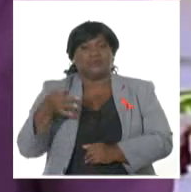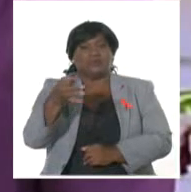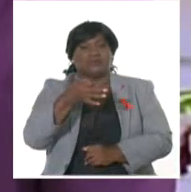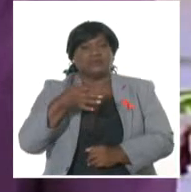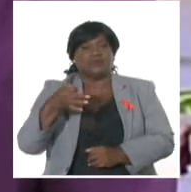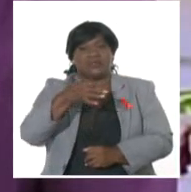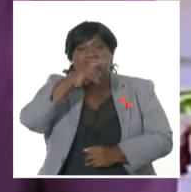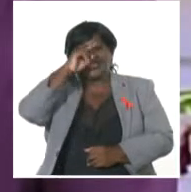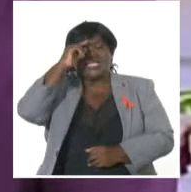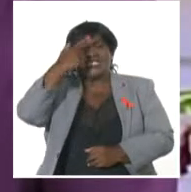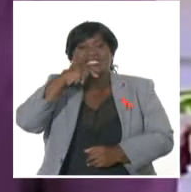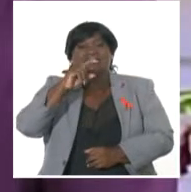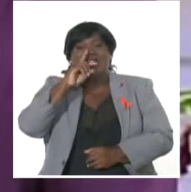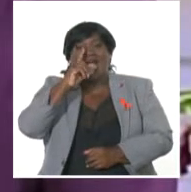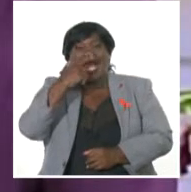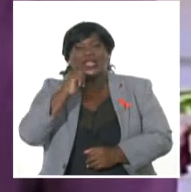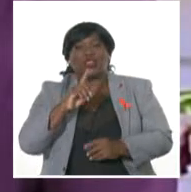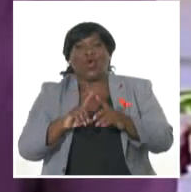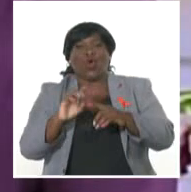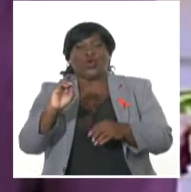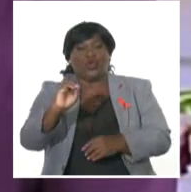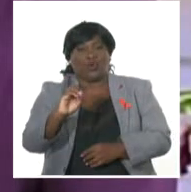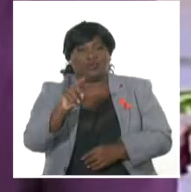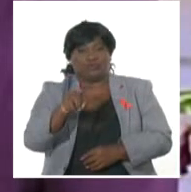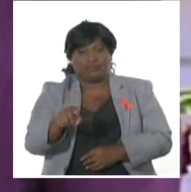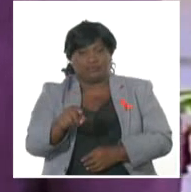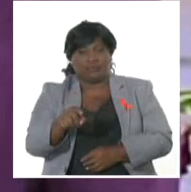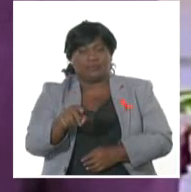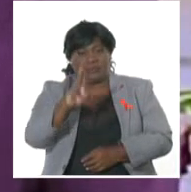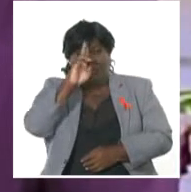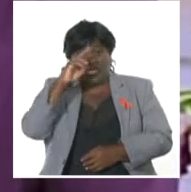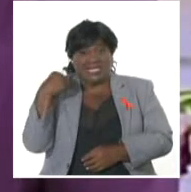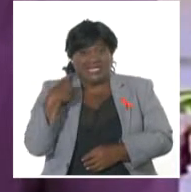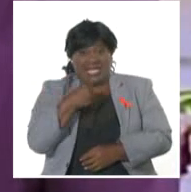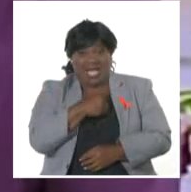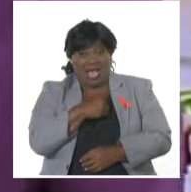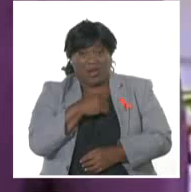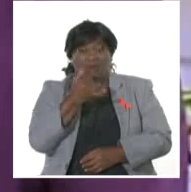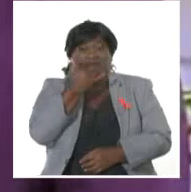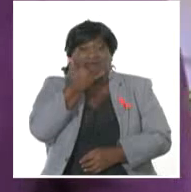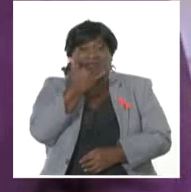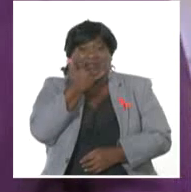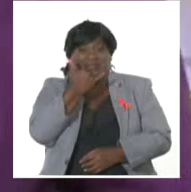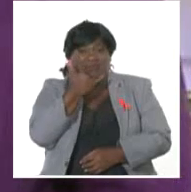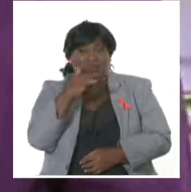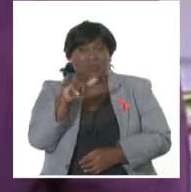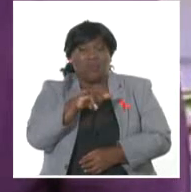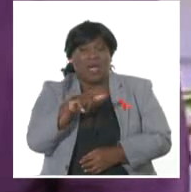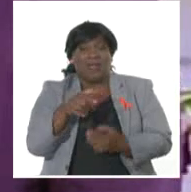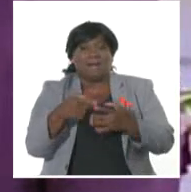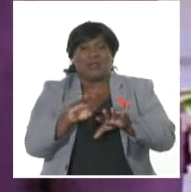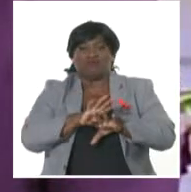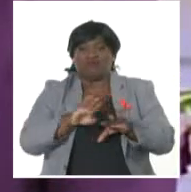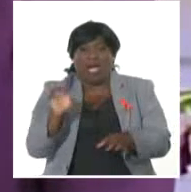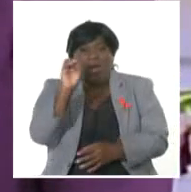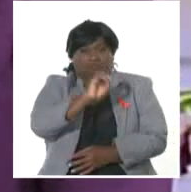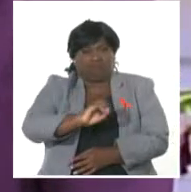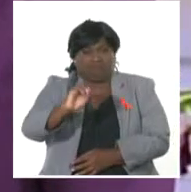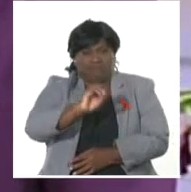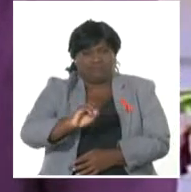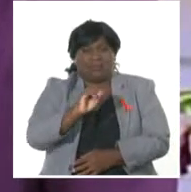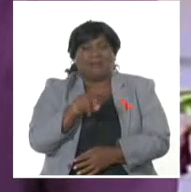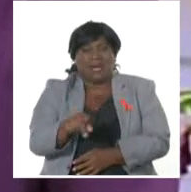Antonio del Sur, las instituciones sanitarias recibieron daños tras el paso de Oscar, pero ya se reorganizan para